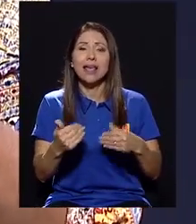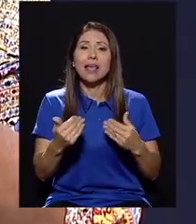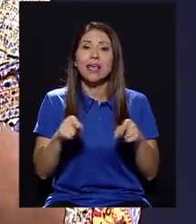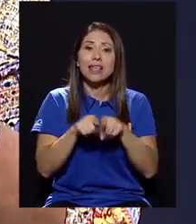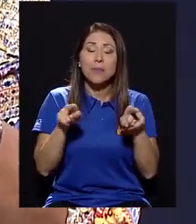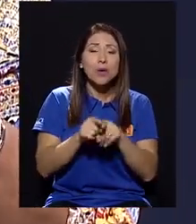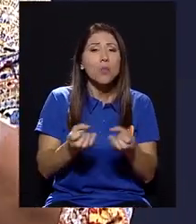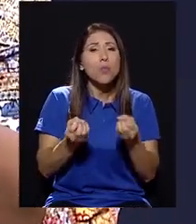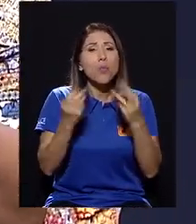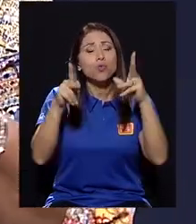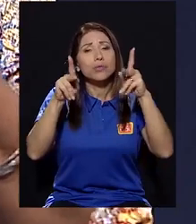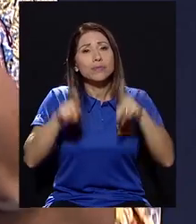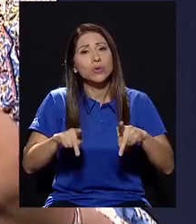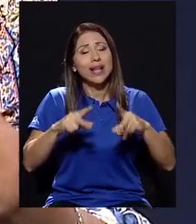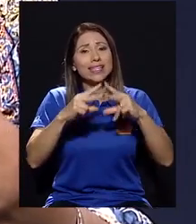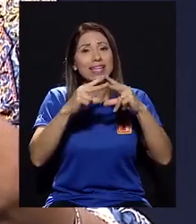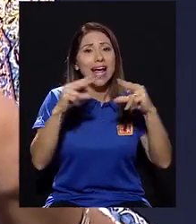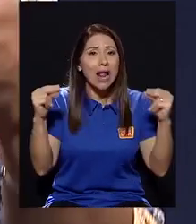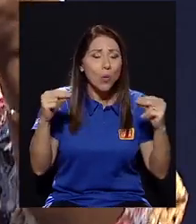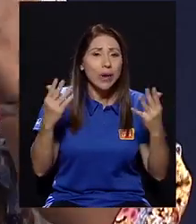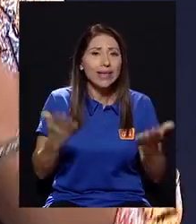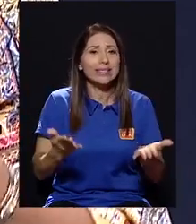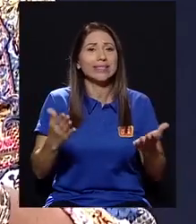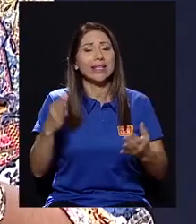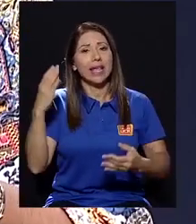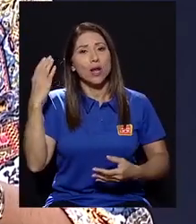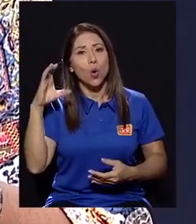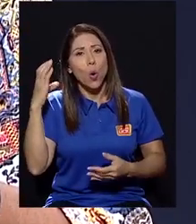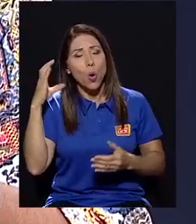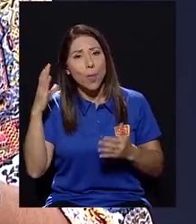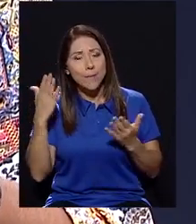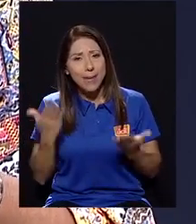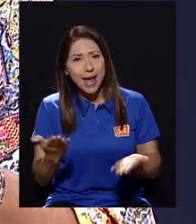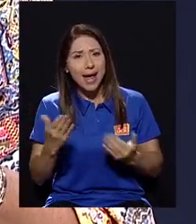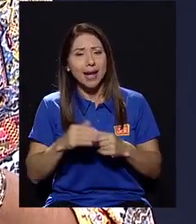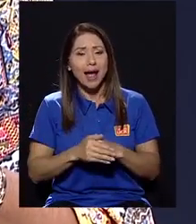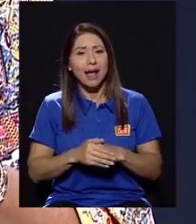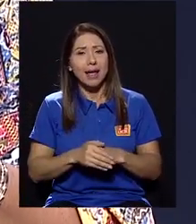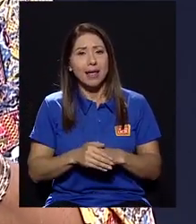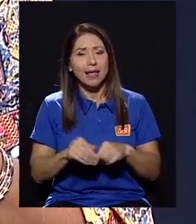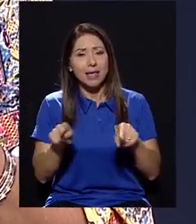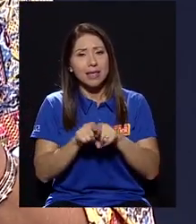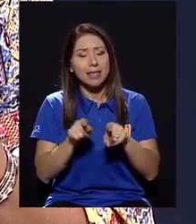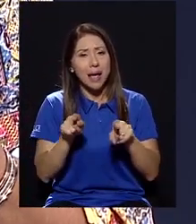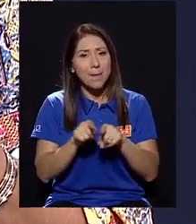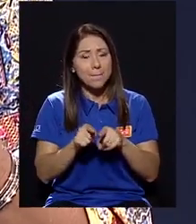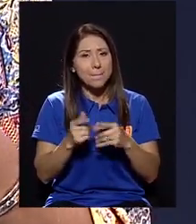esta gran población nicaragüense, colombiana, y también,